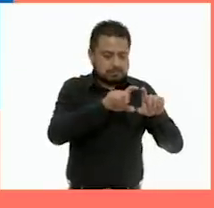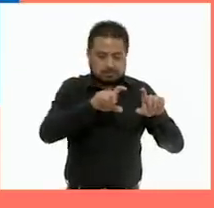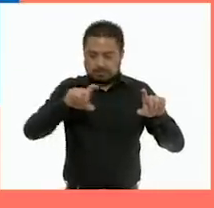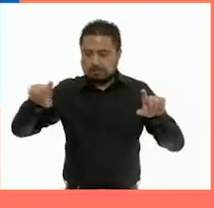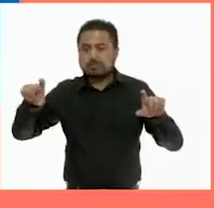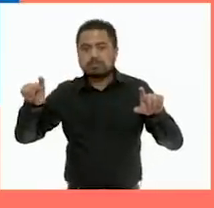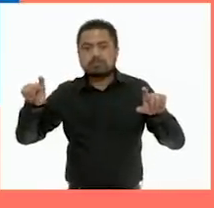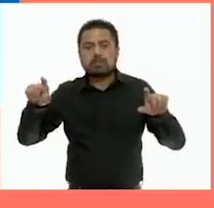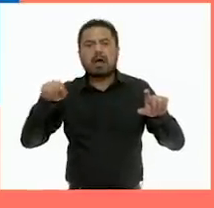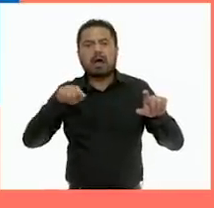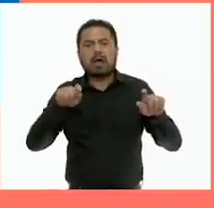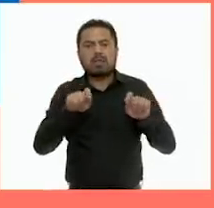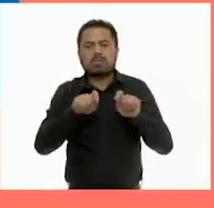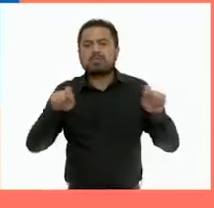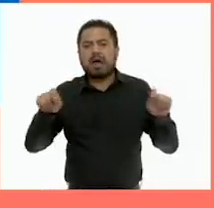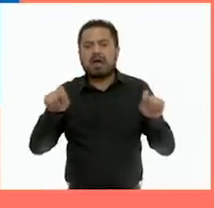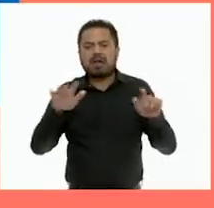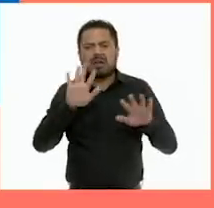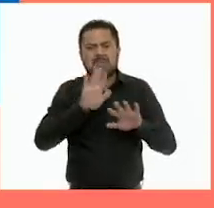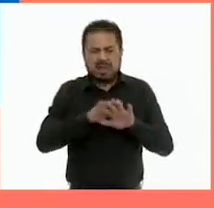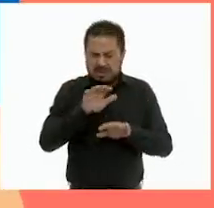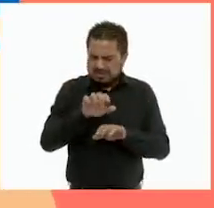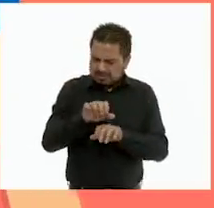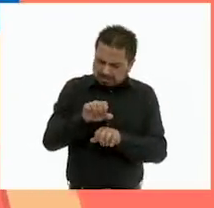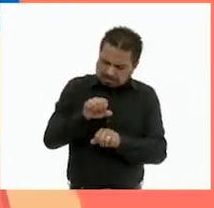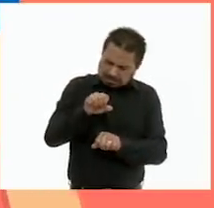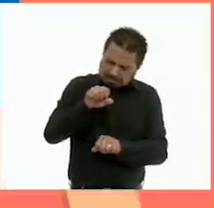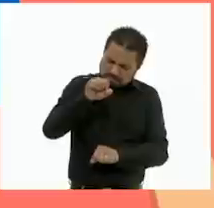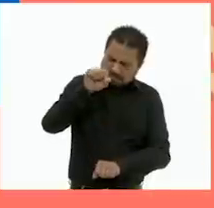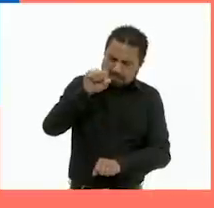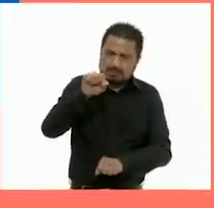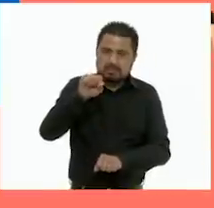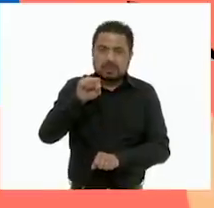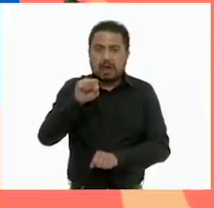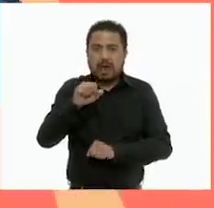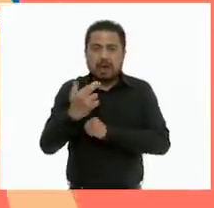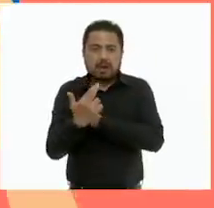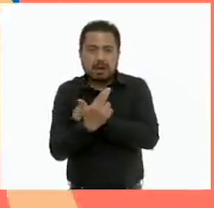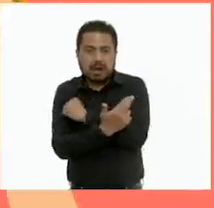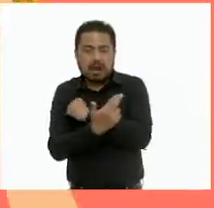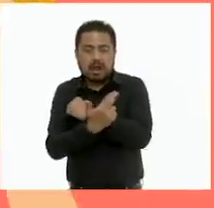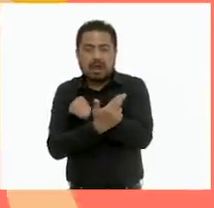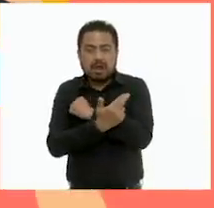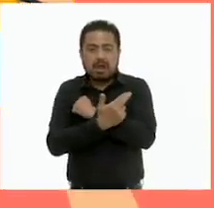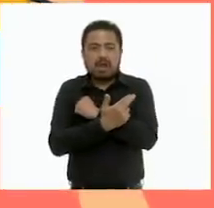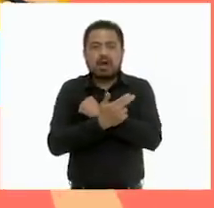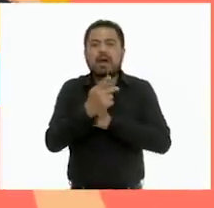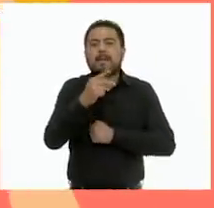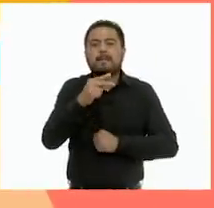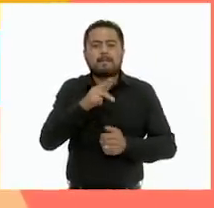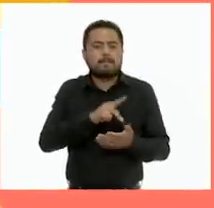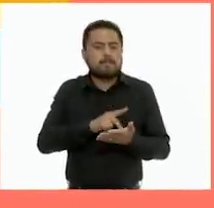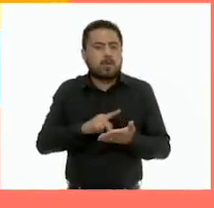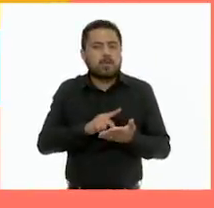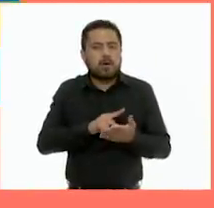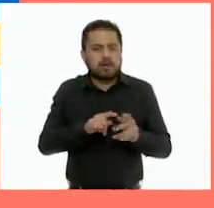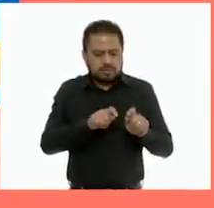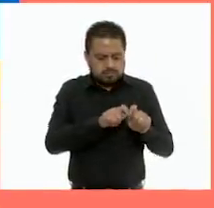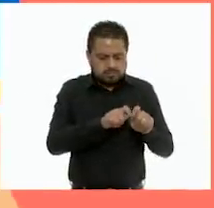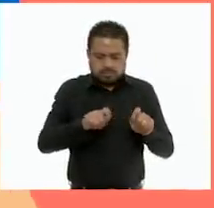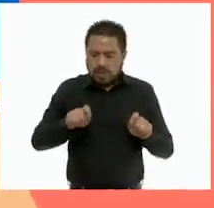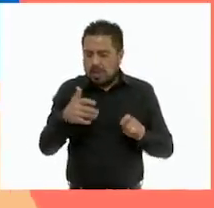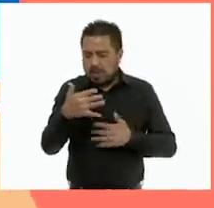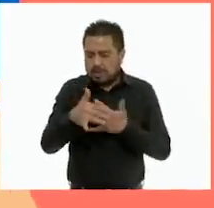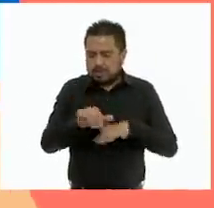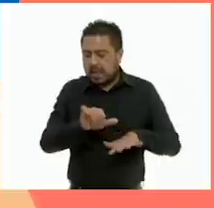pedazo de playera Estira a lo ancho y con ayuda de la regla mide y marca con el plumón o la pluma de